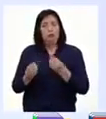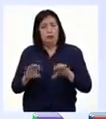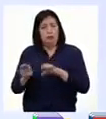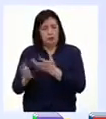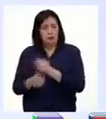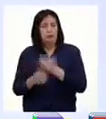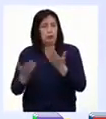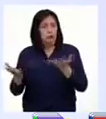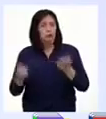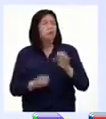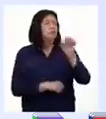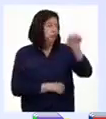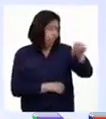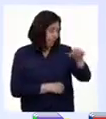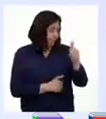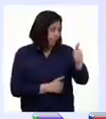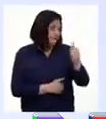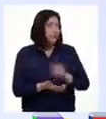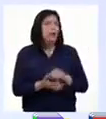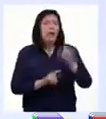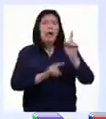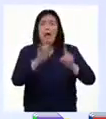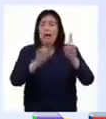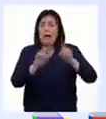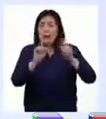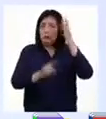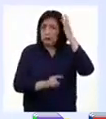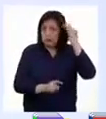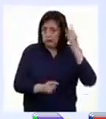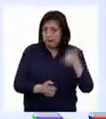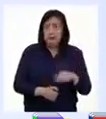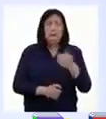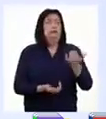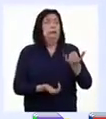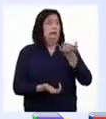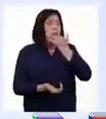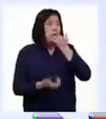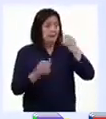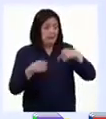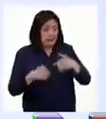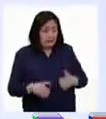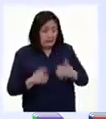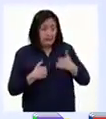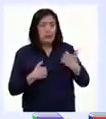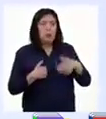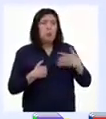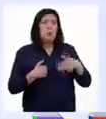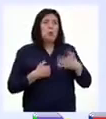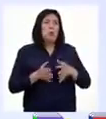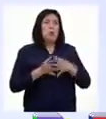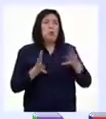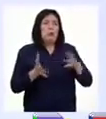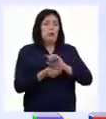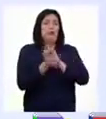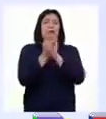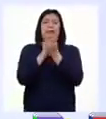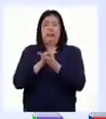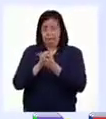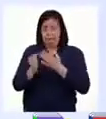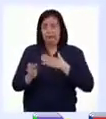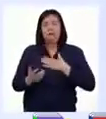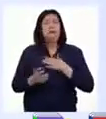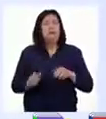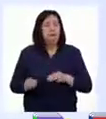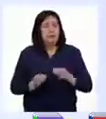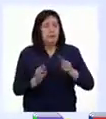Muy bien dicho, Patti. Algunas experiencias que nos ocurren en la vida son tan significativas que cambian nuestra forma